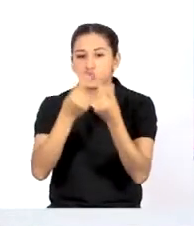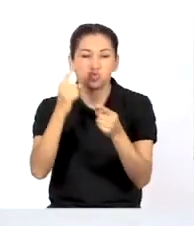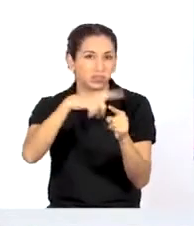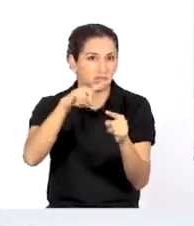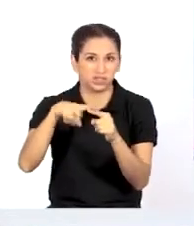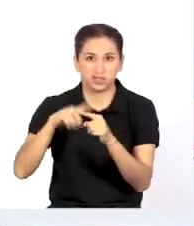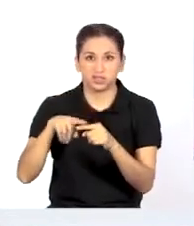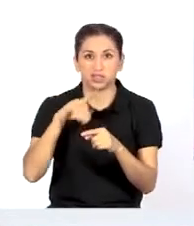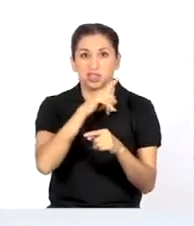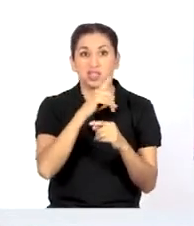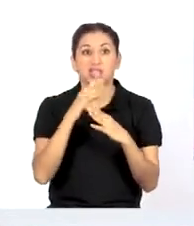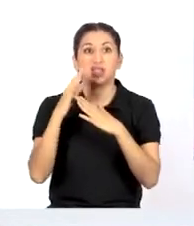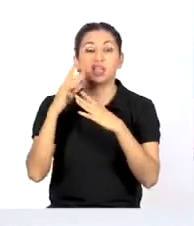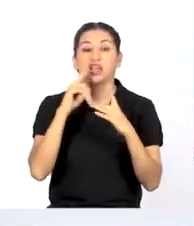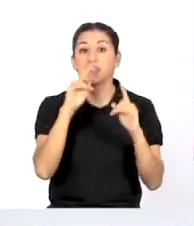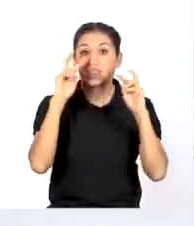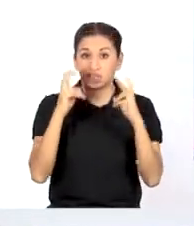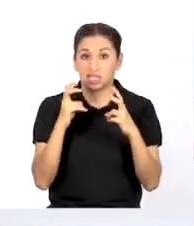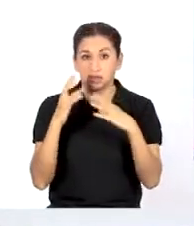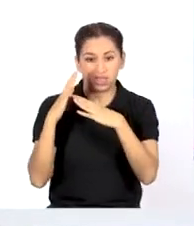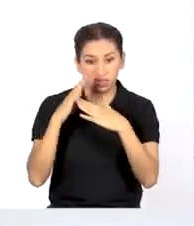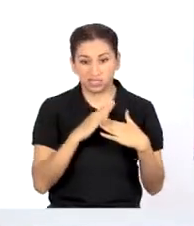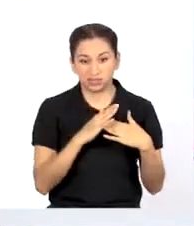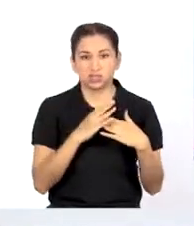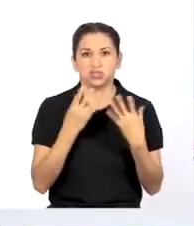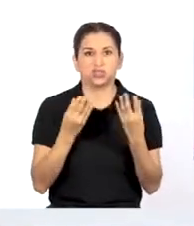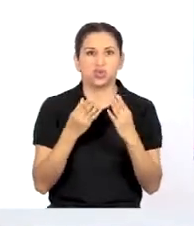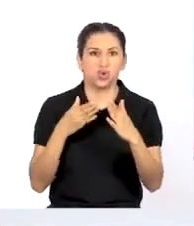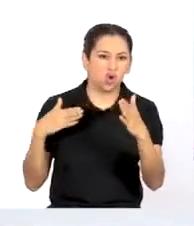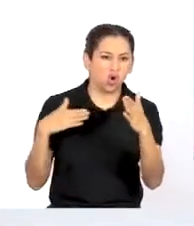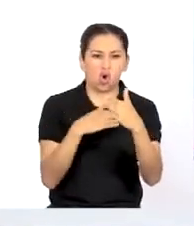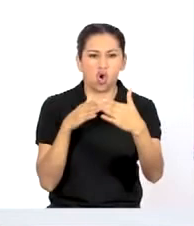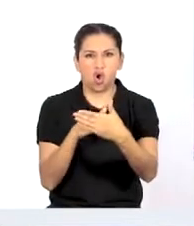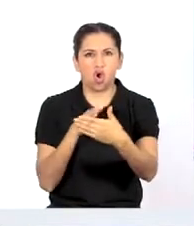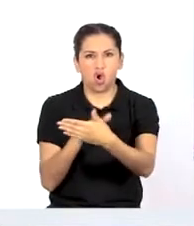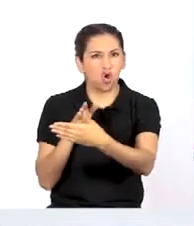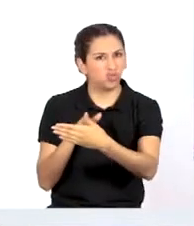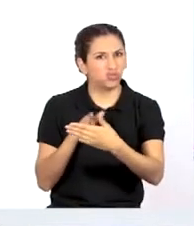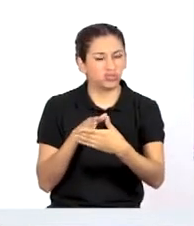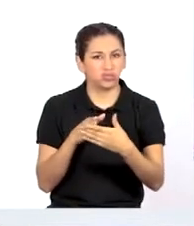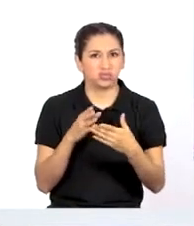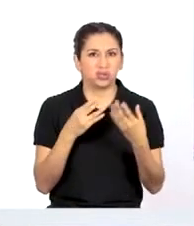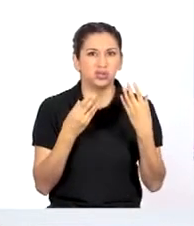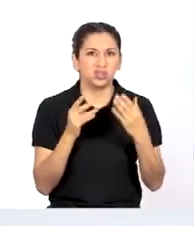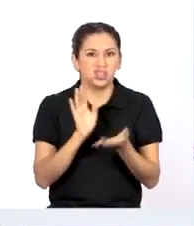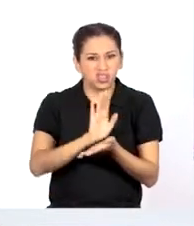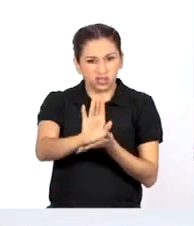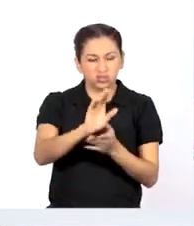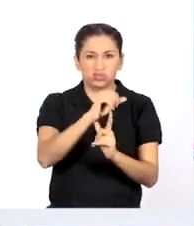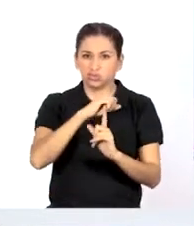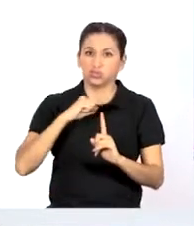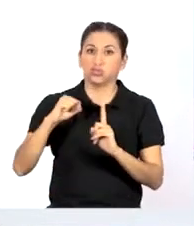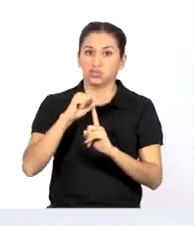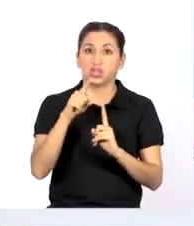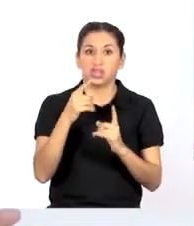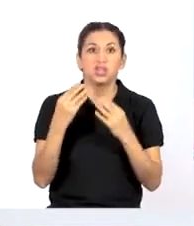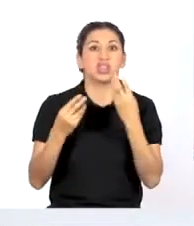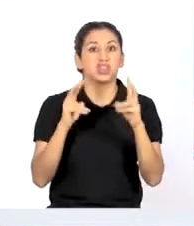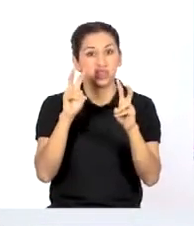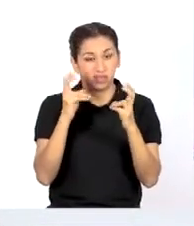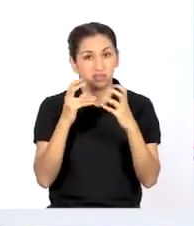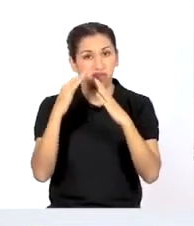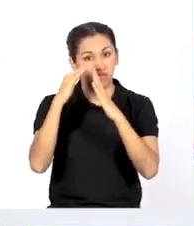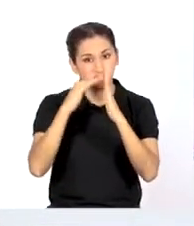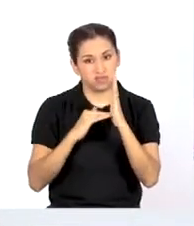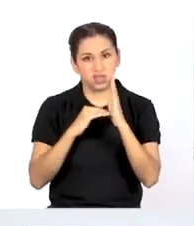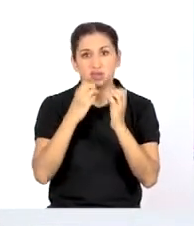discriminación afecta sus proyectos de vida y a la vez incita a la exclusión social. Vulnerando el bien común